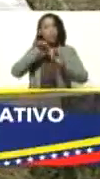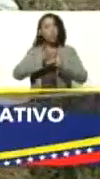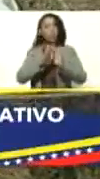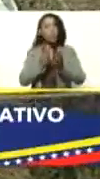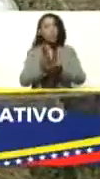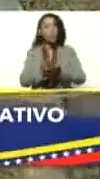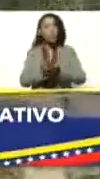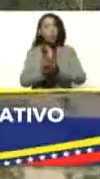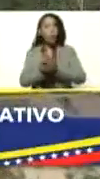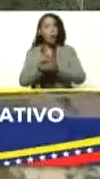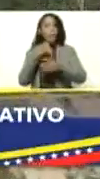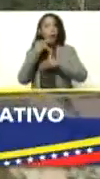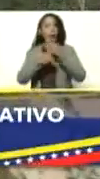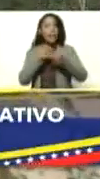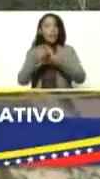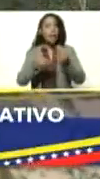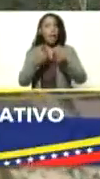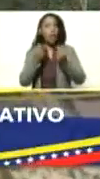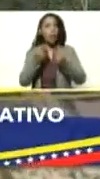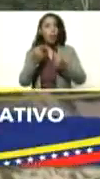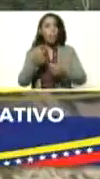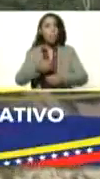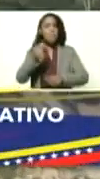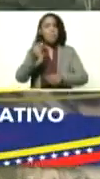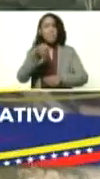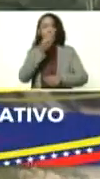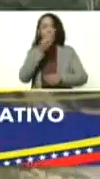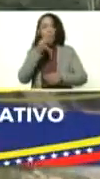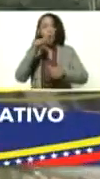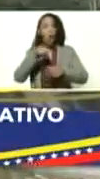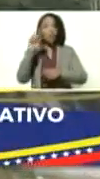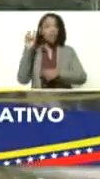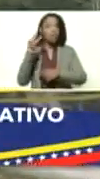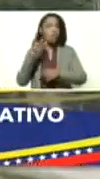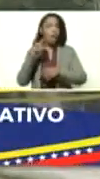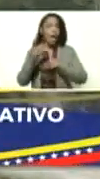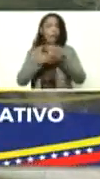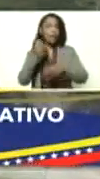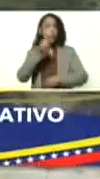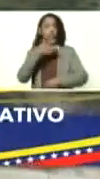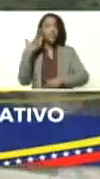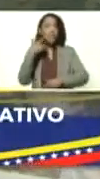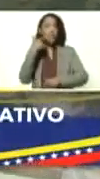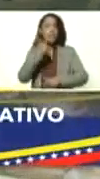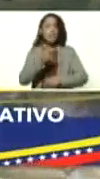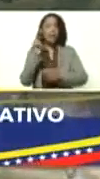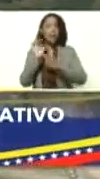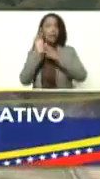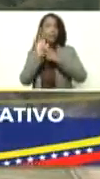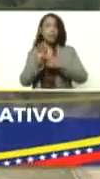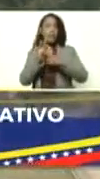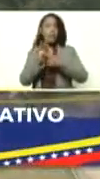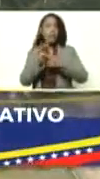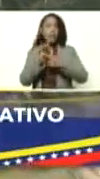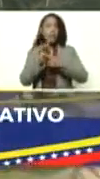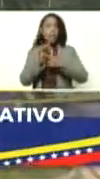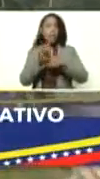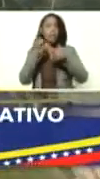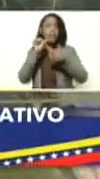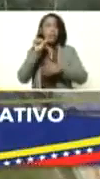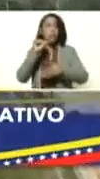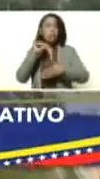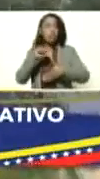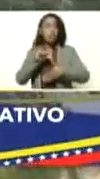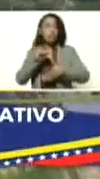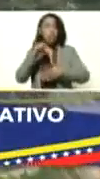migrar hacia unas economías más verdes, y hoy Venezuela tiene el orgullo de decir que es referencia desde el sur de